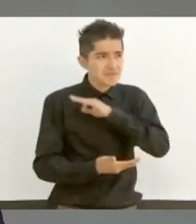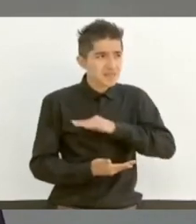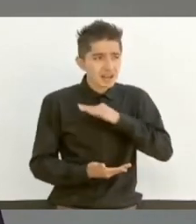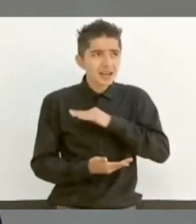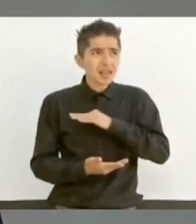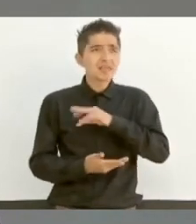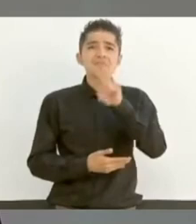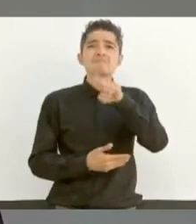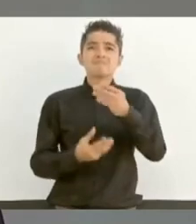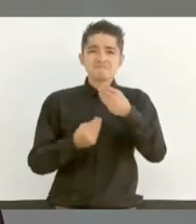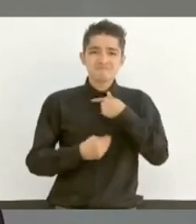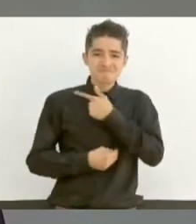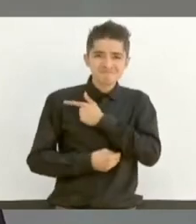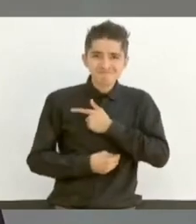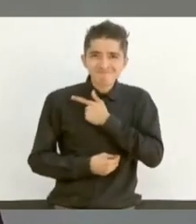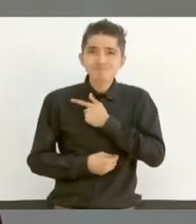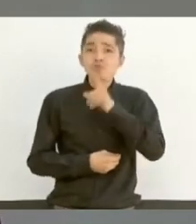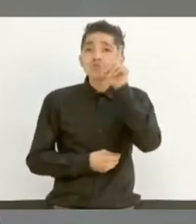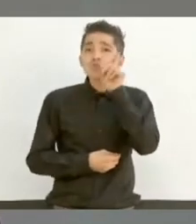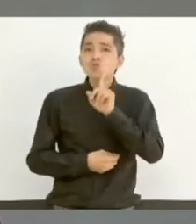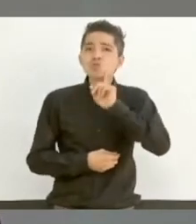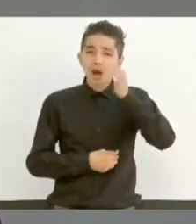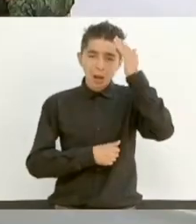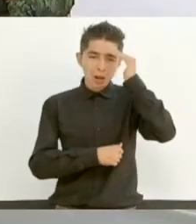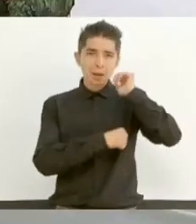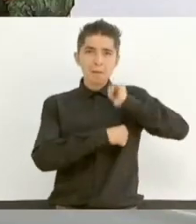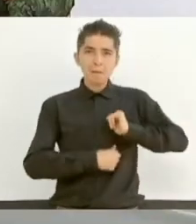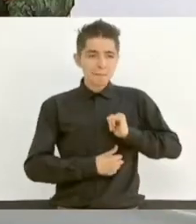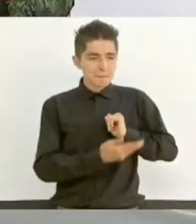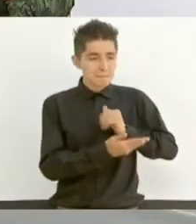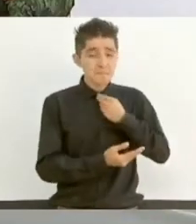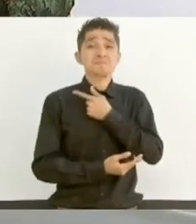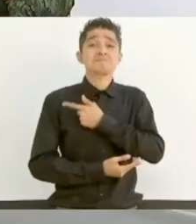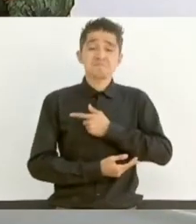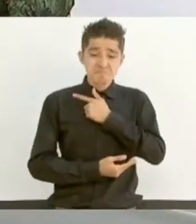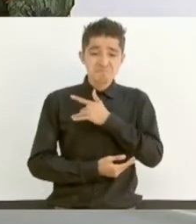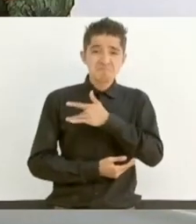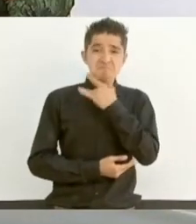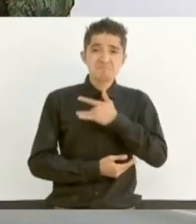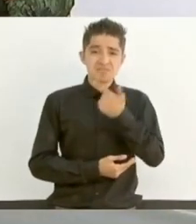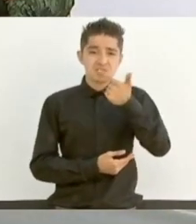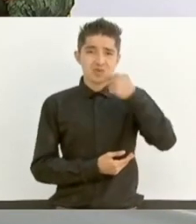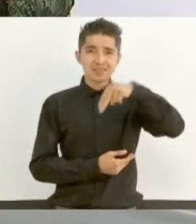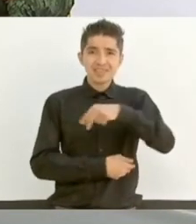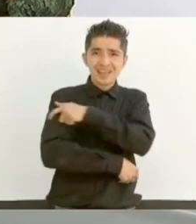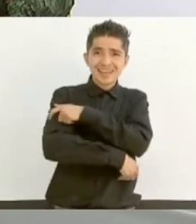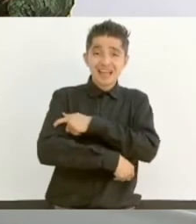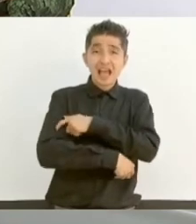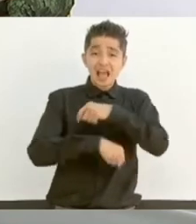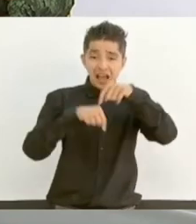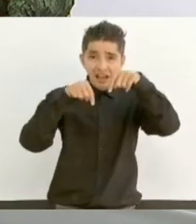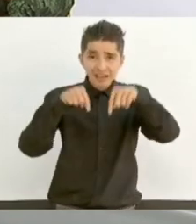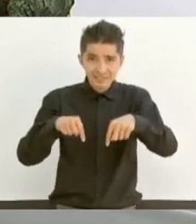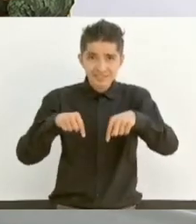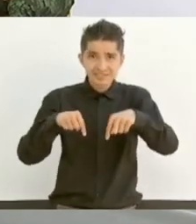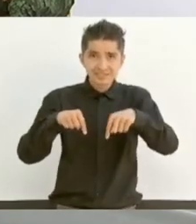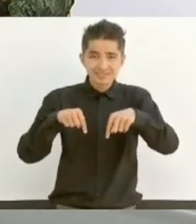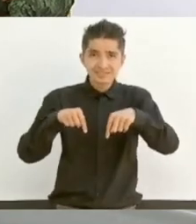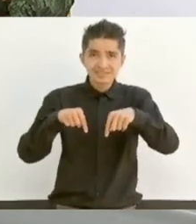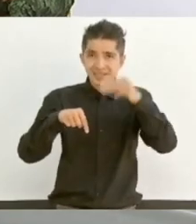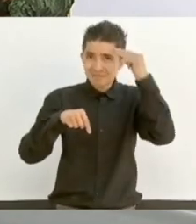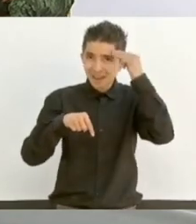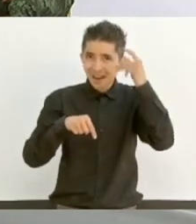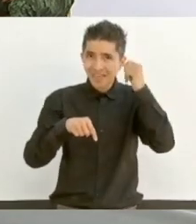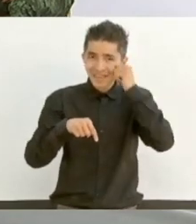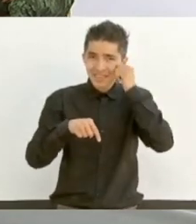que sea una mujer la abanderada de la Guardia Nacional aquí en